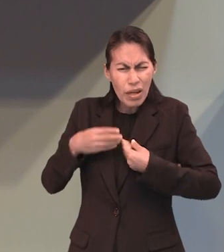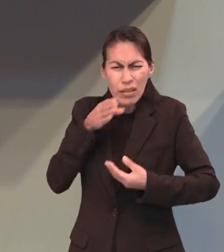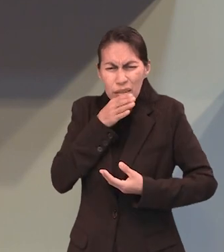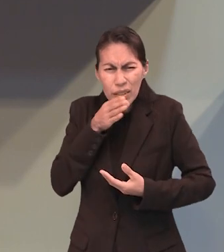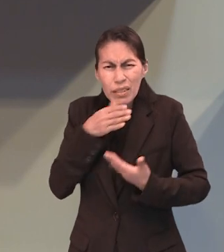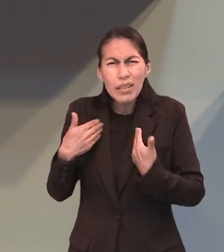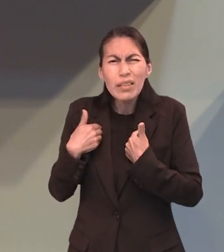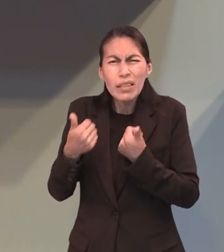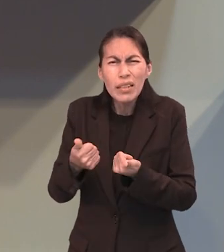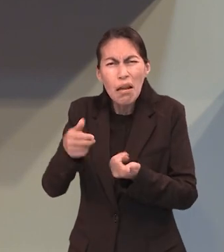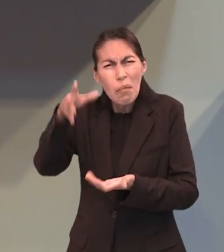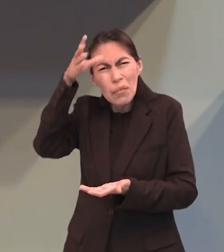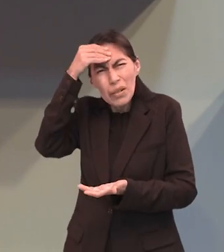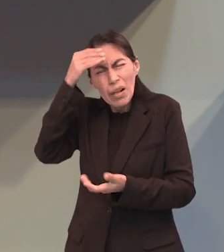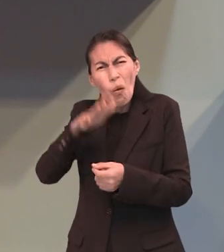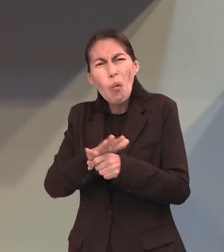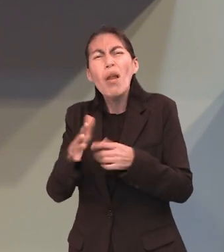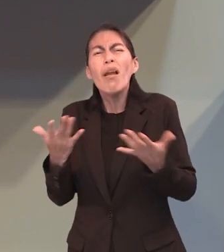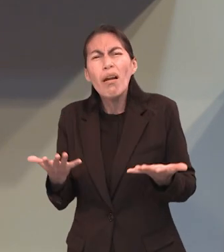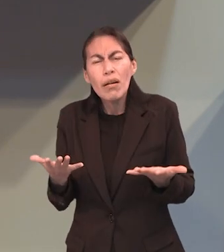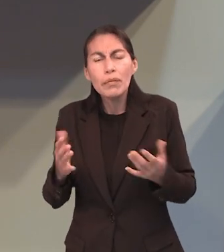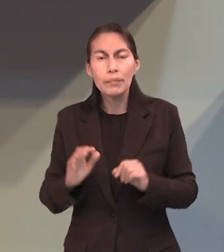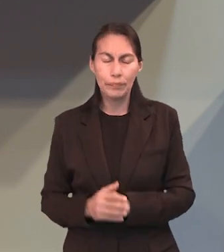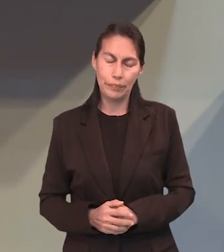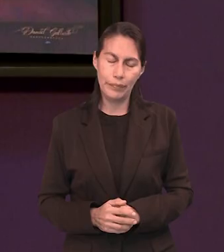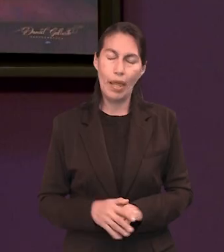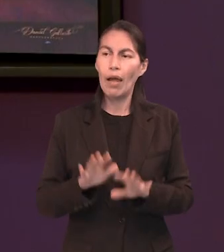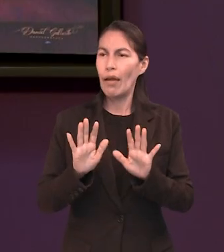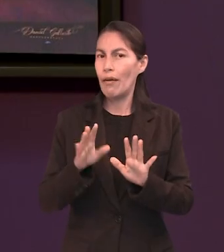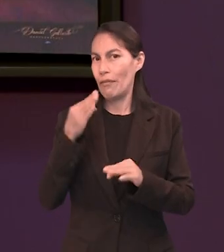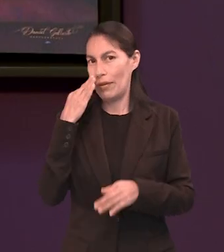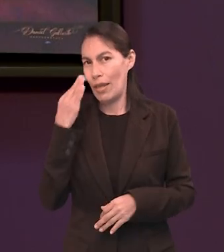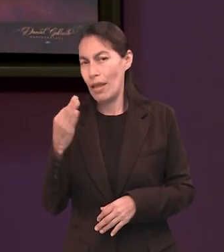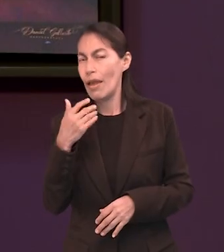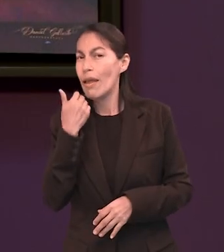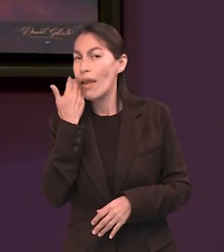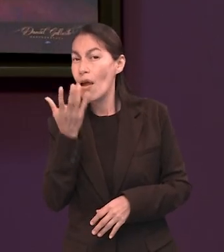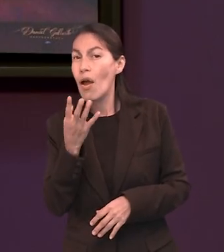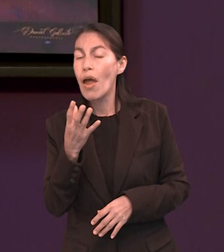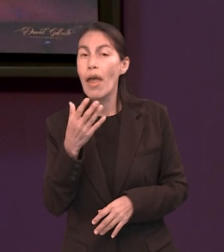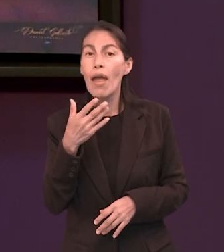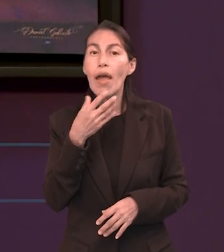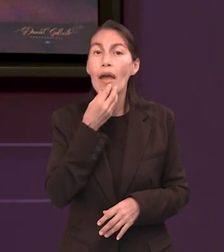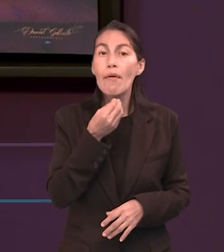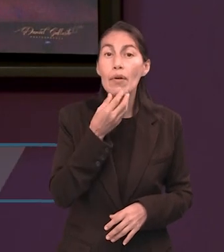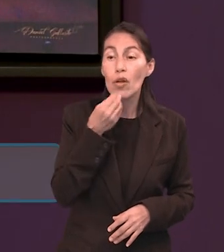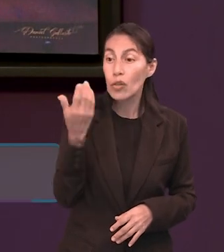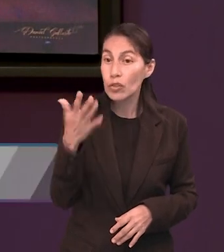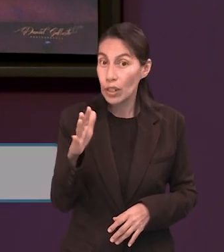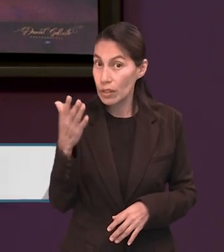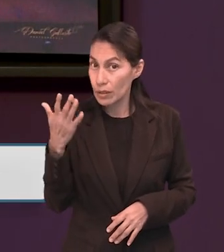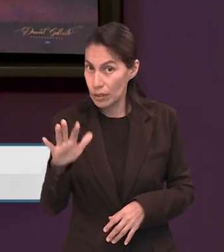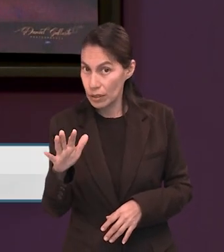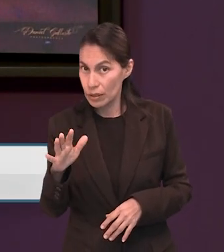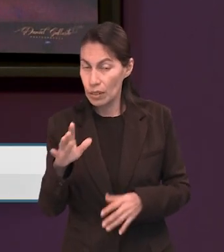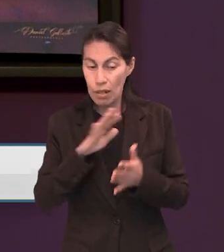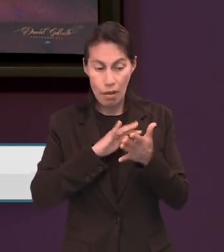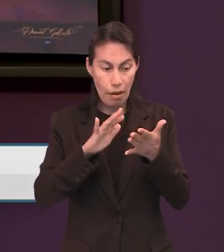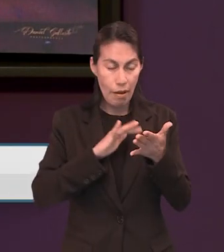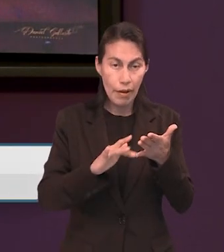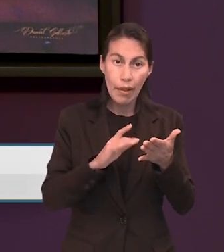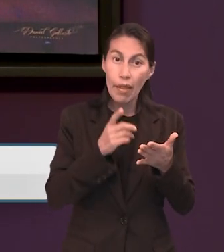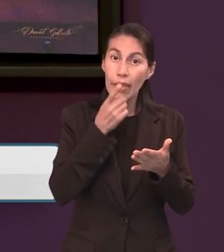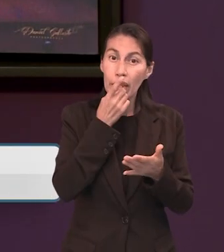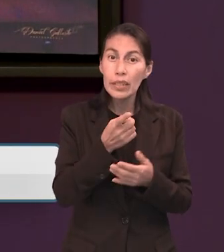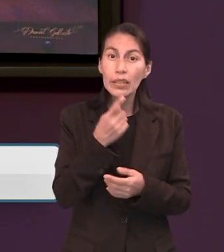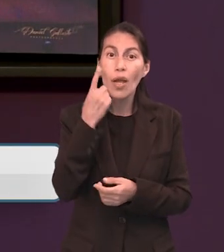vida cristiana? Pues quiero mencionar, o bueno, quiero leer Hebreos 10, 10, que es el sacrificio de